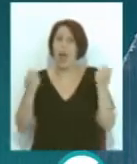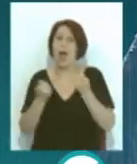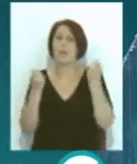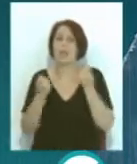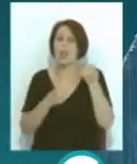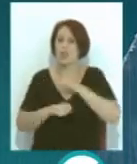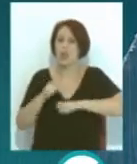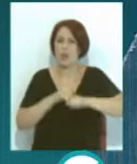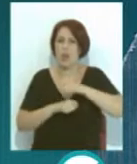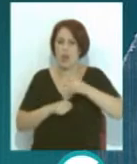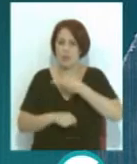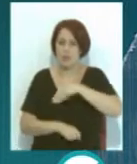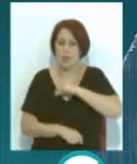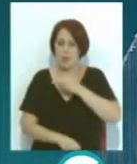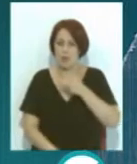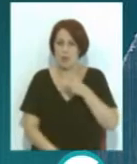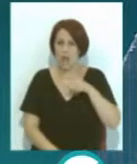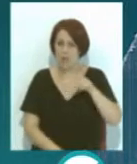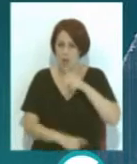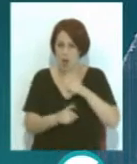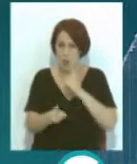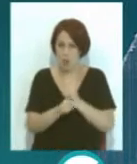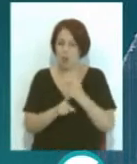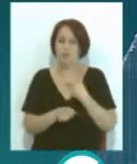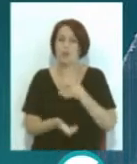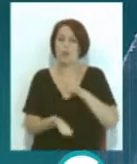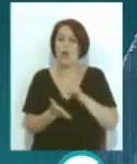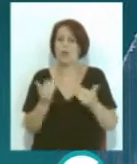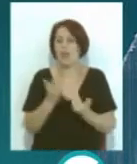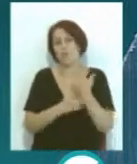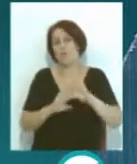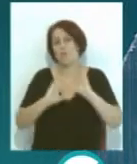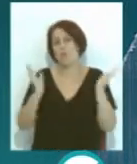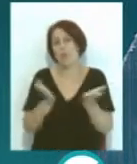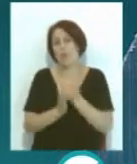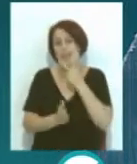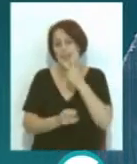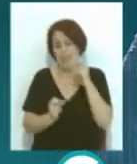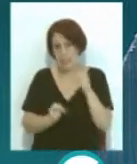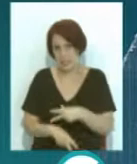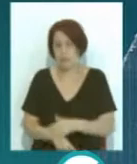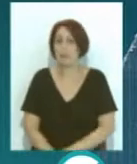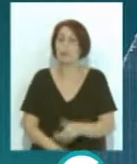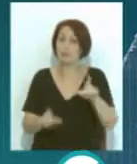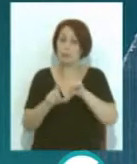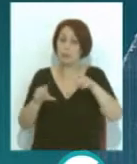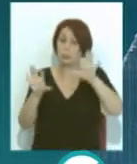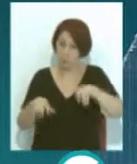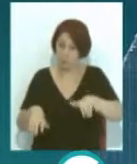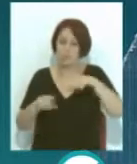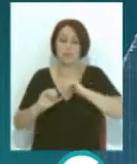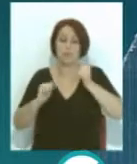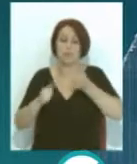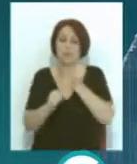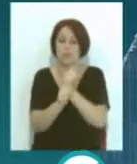de la Asociación Española contra el Cáncer ha conmemorado. El día mundial sin tabaco. Desde la entidad en Cádiz se ha comenzado